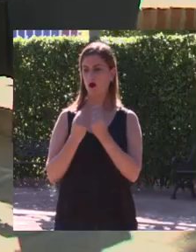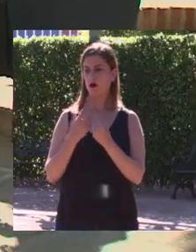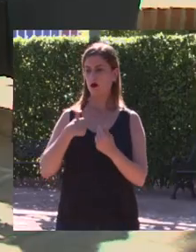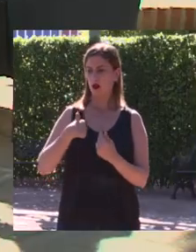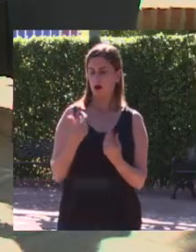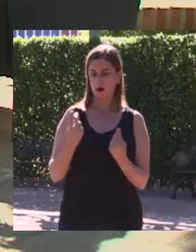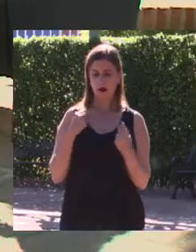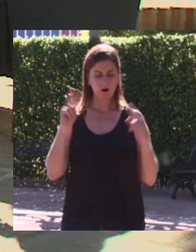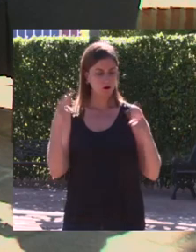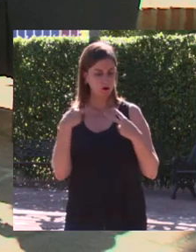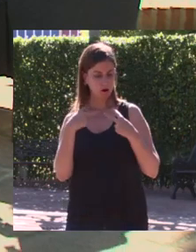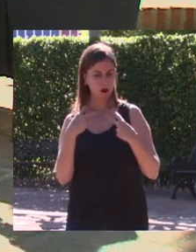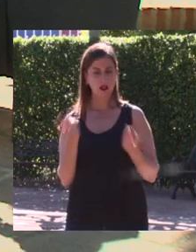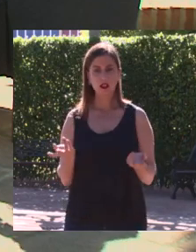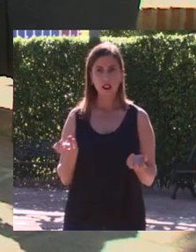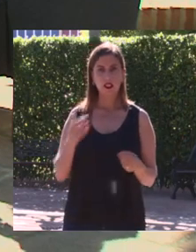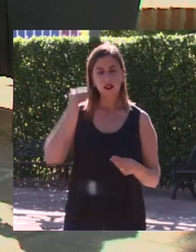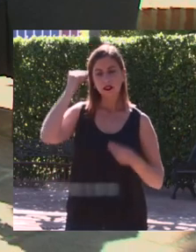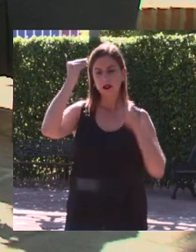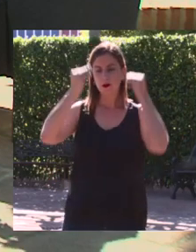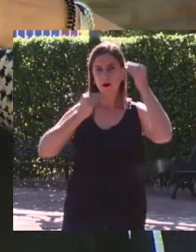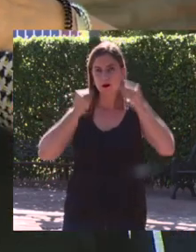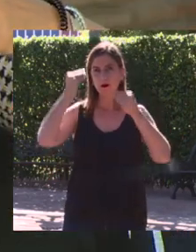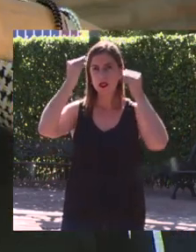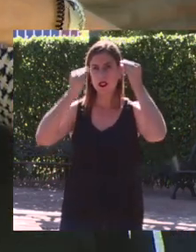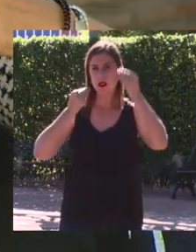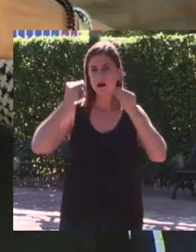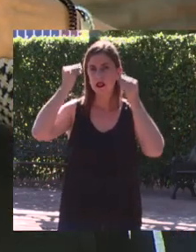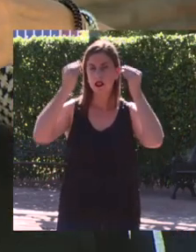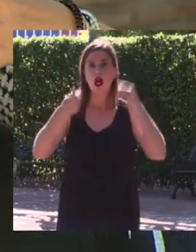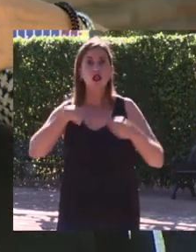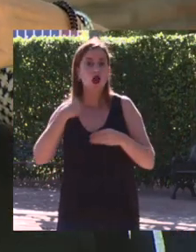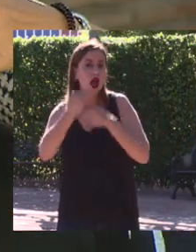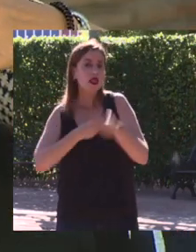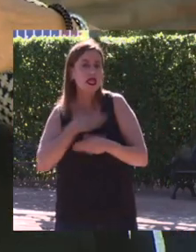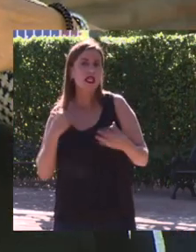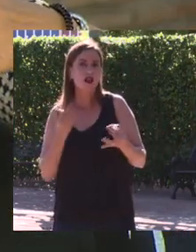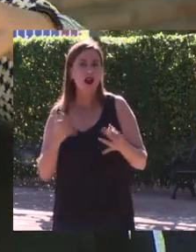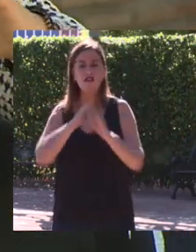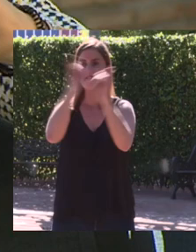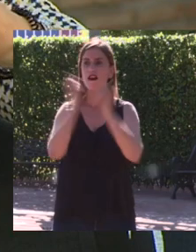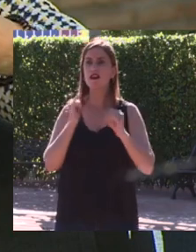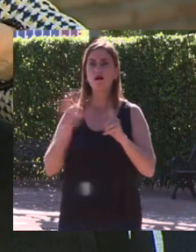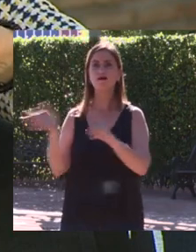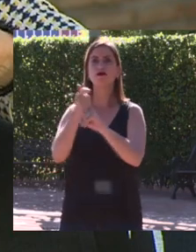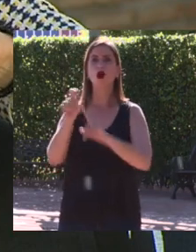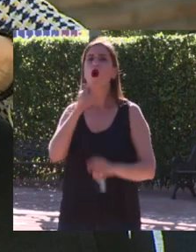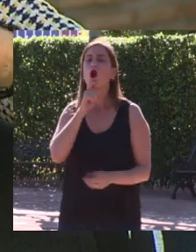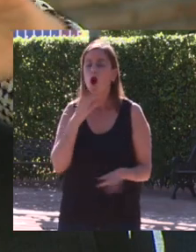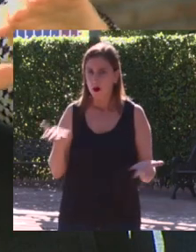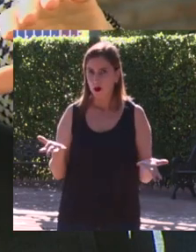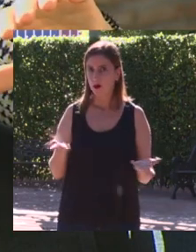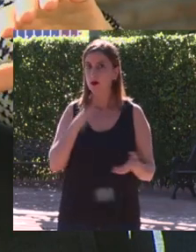te sientas contigo mismo y realmente reflexionas qué es lo que quiero hacer qué es lo que me va a hacer feliz porque por